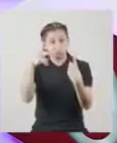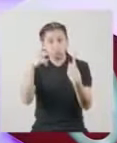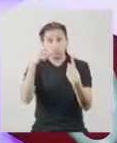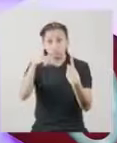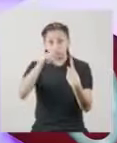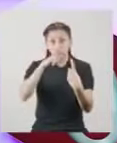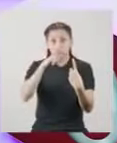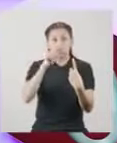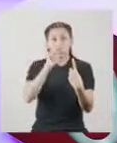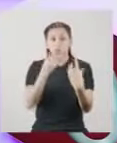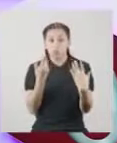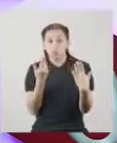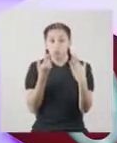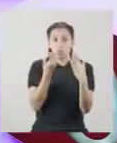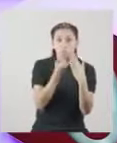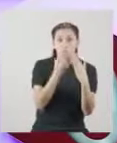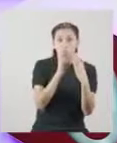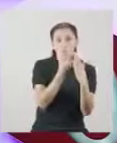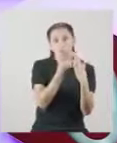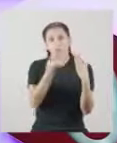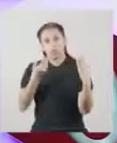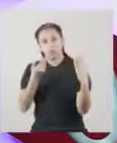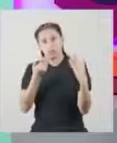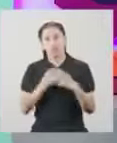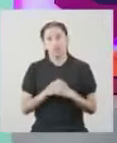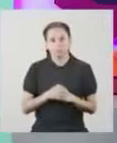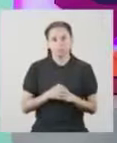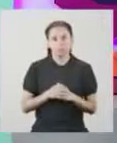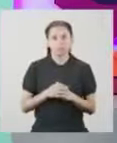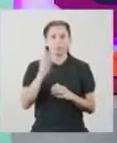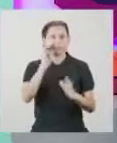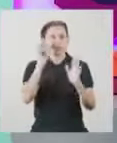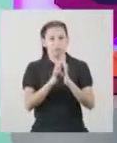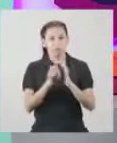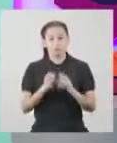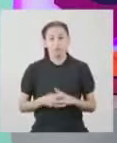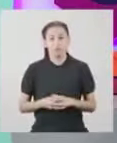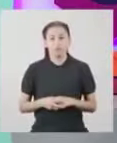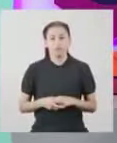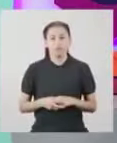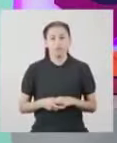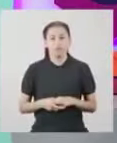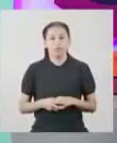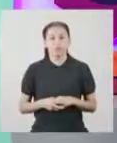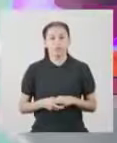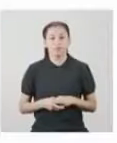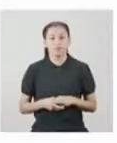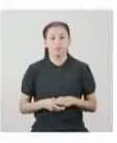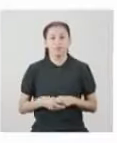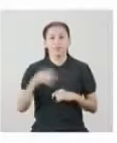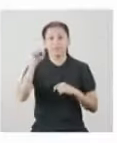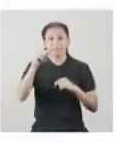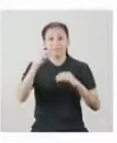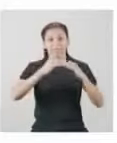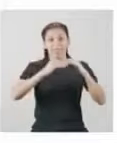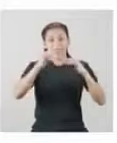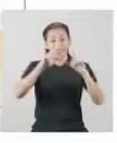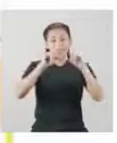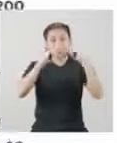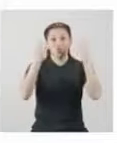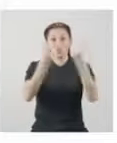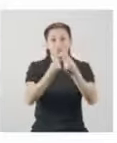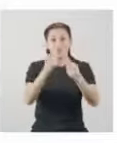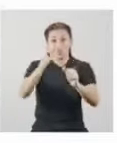están próximos entre sí o están muy separados Veamos unos ejemplos En esta